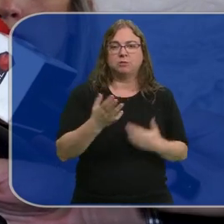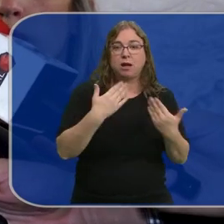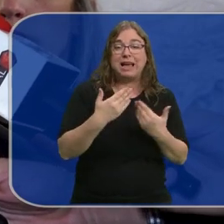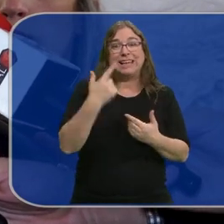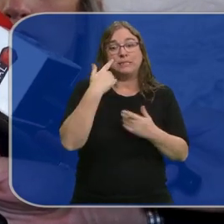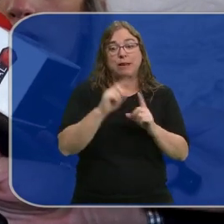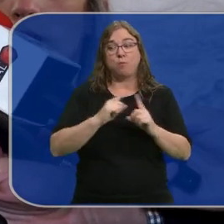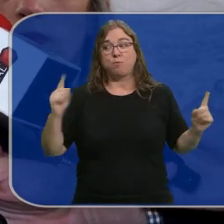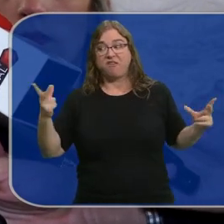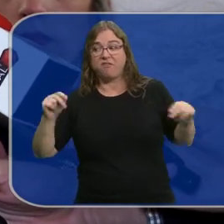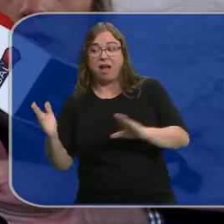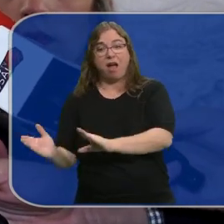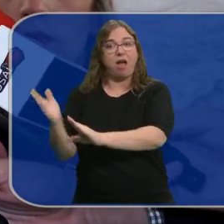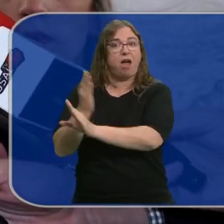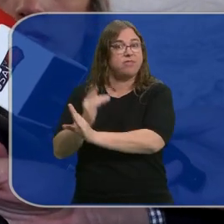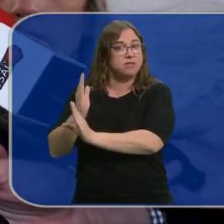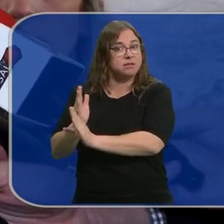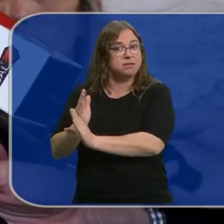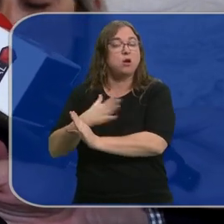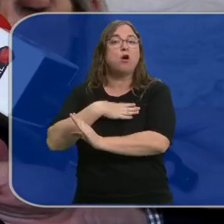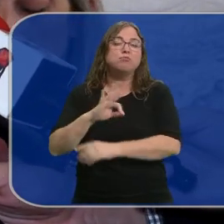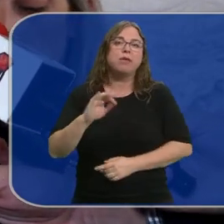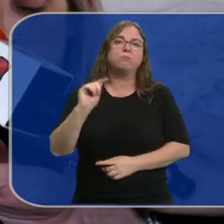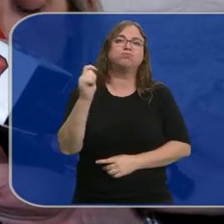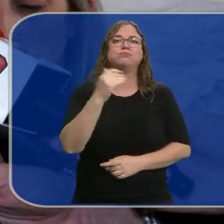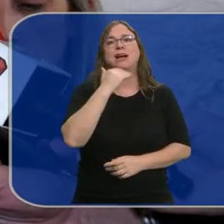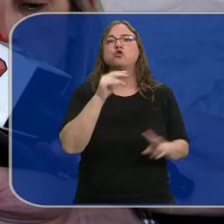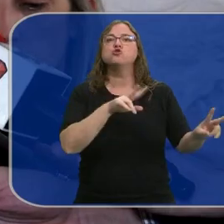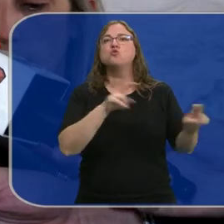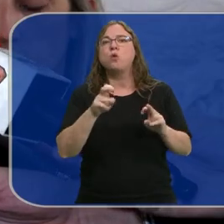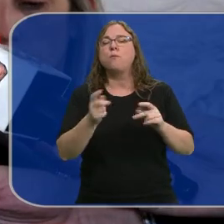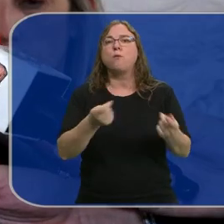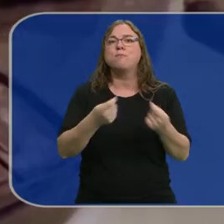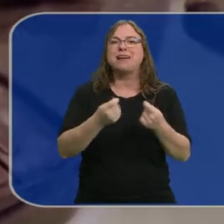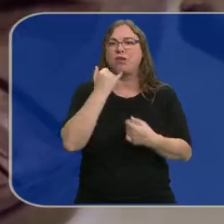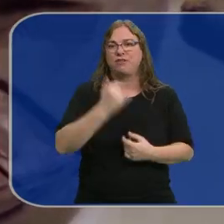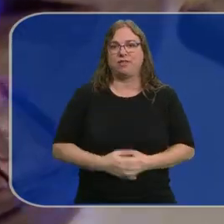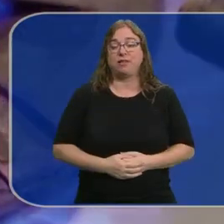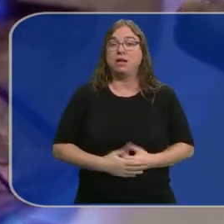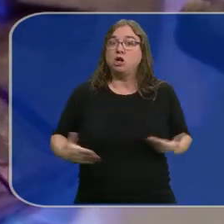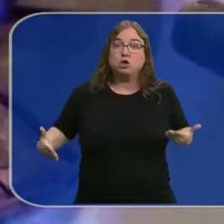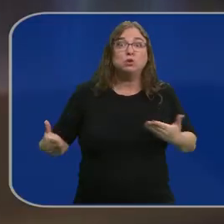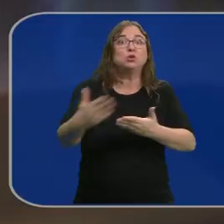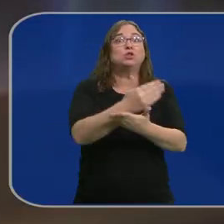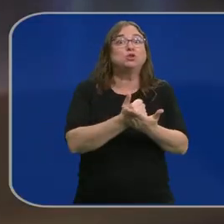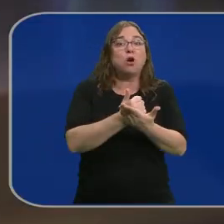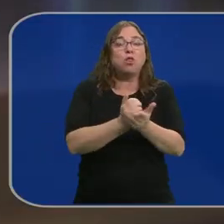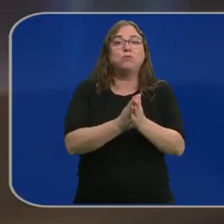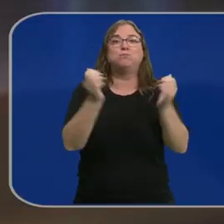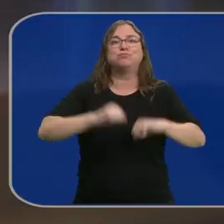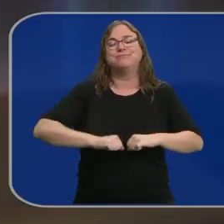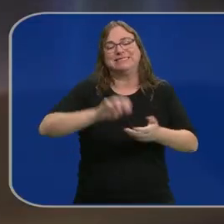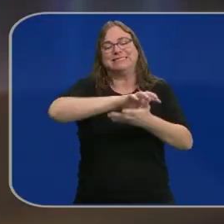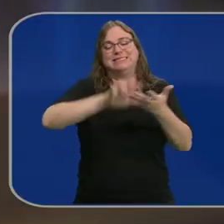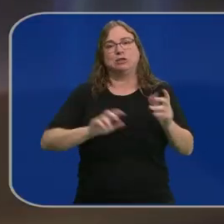final de año se pueda tener un nuevo mercado interno de la electricidad. Entre todos deben consensuar el